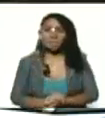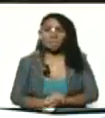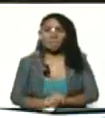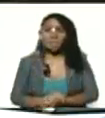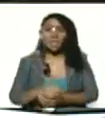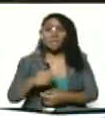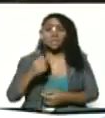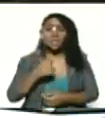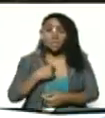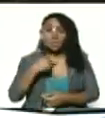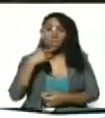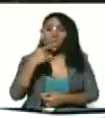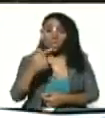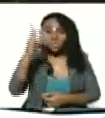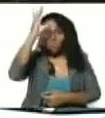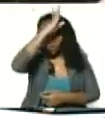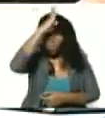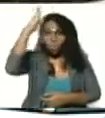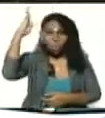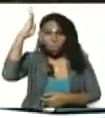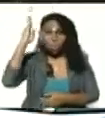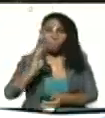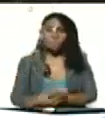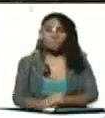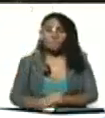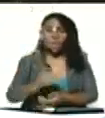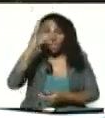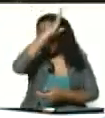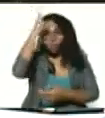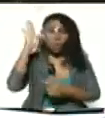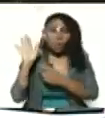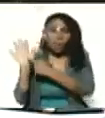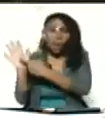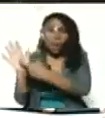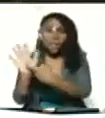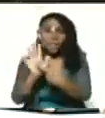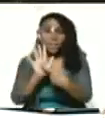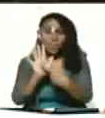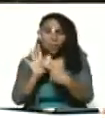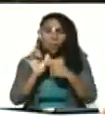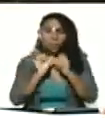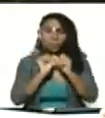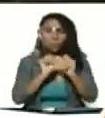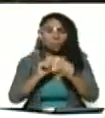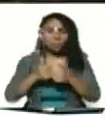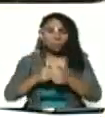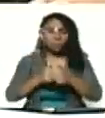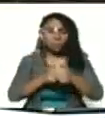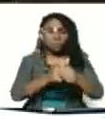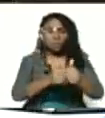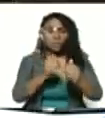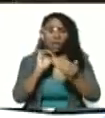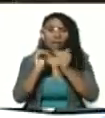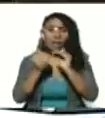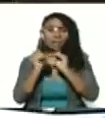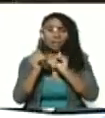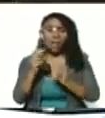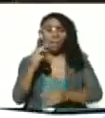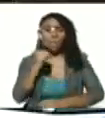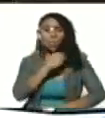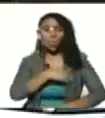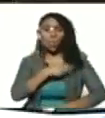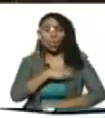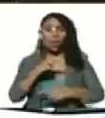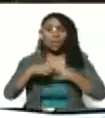Digo, se lo he dicho a Diosdado, Diosdado es un ejemplo a seguir en la ética y la moral revolucionaria.